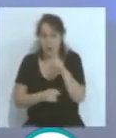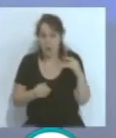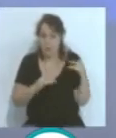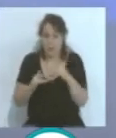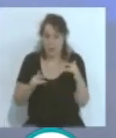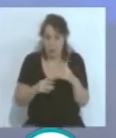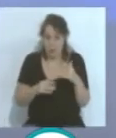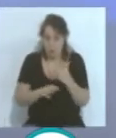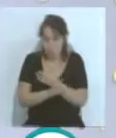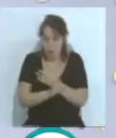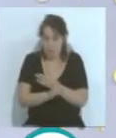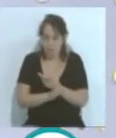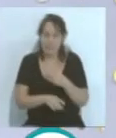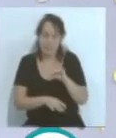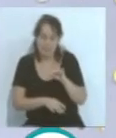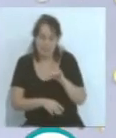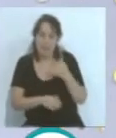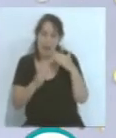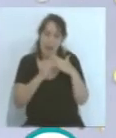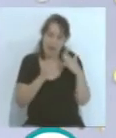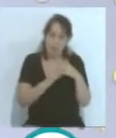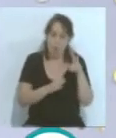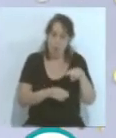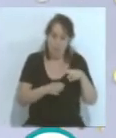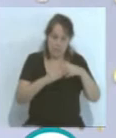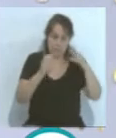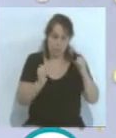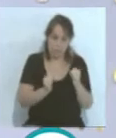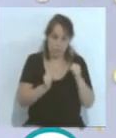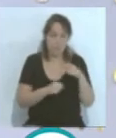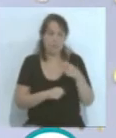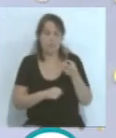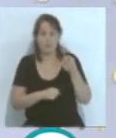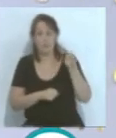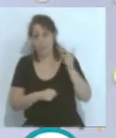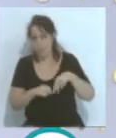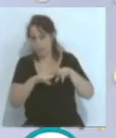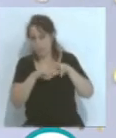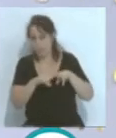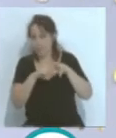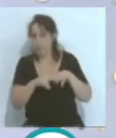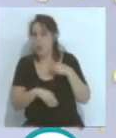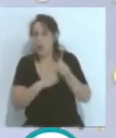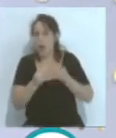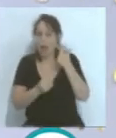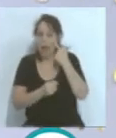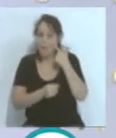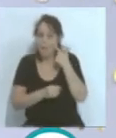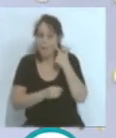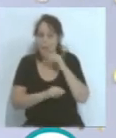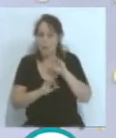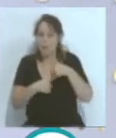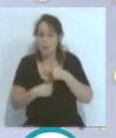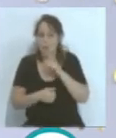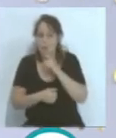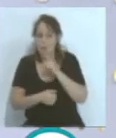Sí, claro, fueron dos meses en casa y también se realizaron esos reconocimientos para ver cómo volvían y no ponerlos en riesgo.